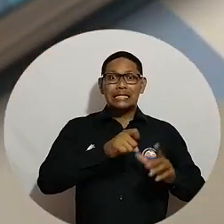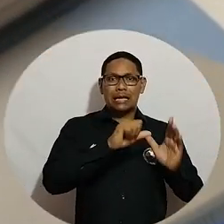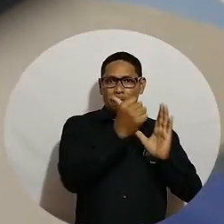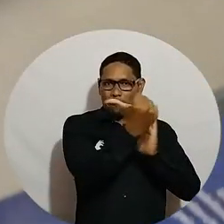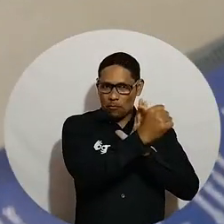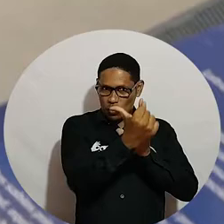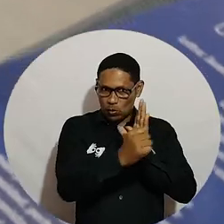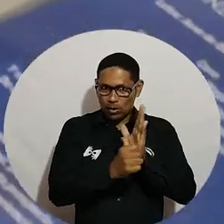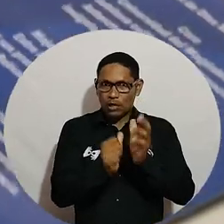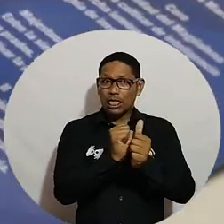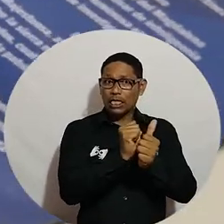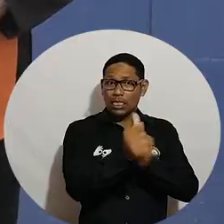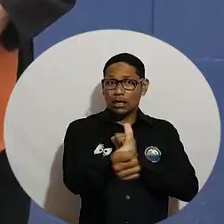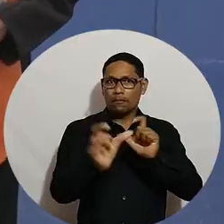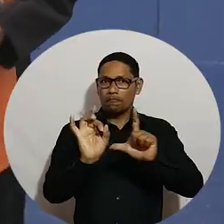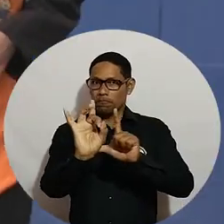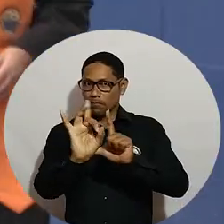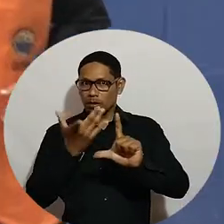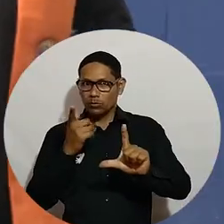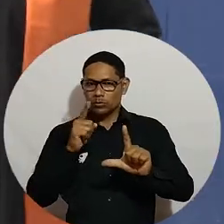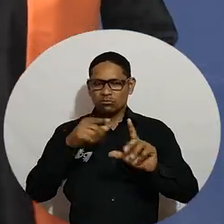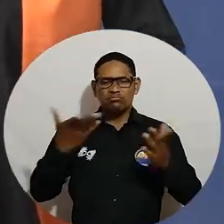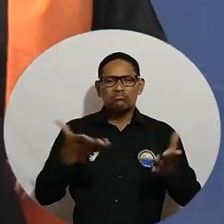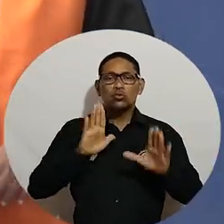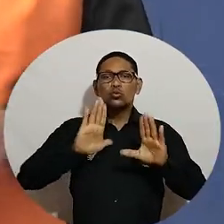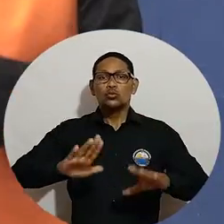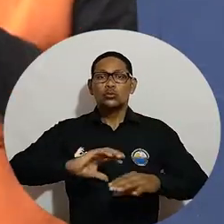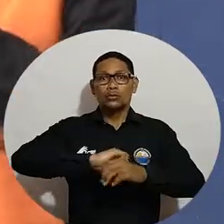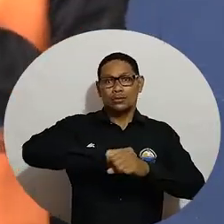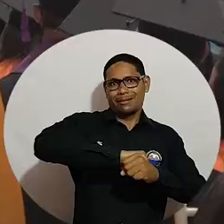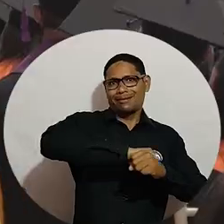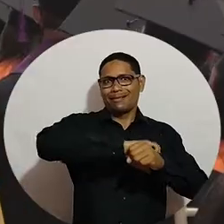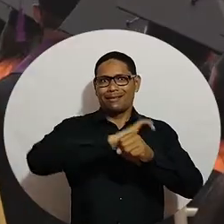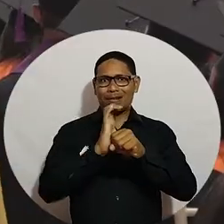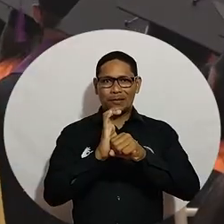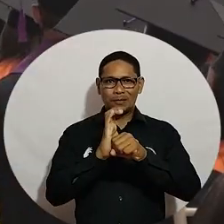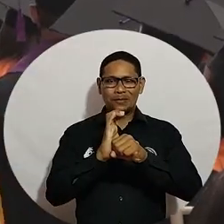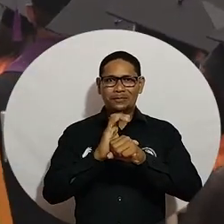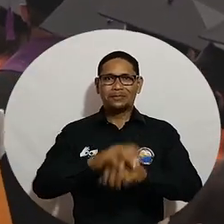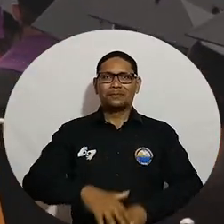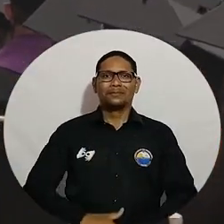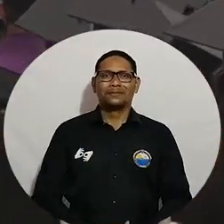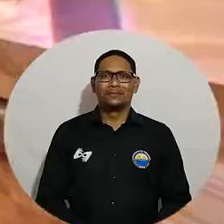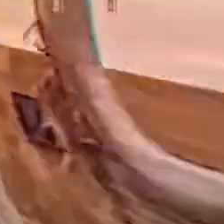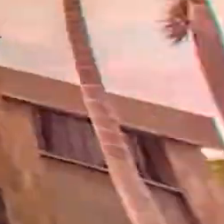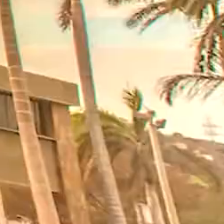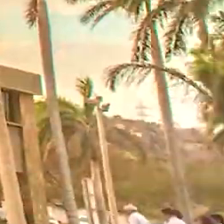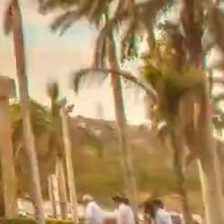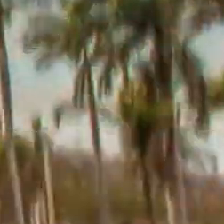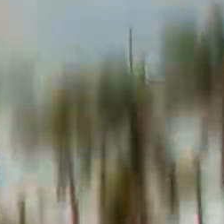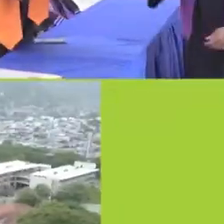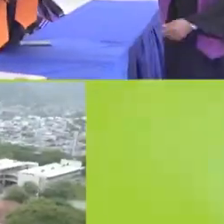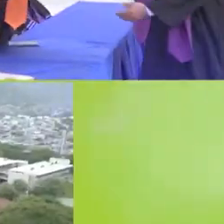modalidades a distancia y virtual del Centro para la Regionalización de la Educación y las Oportunidades CREO.